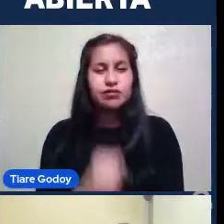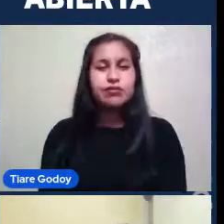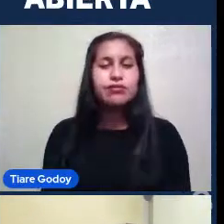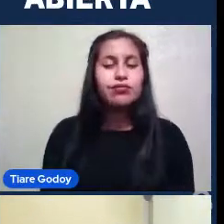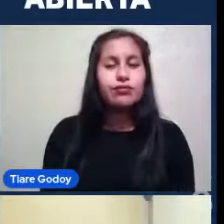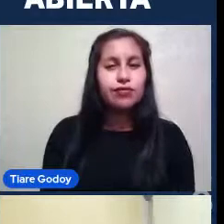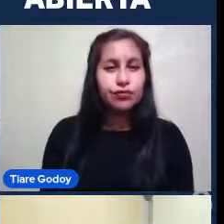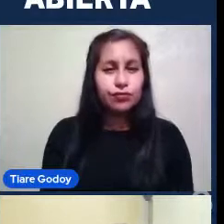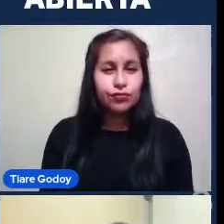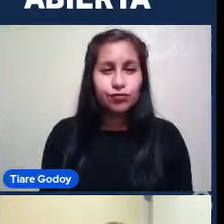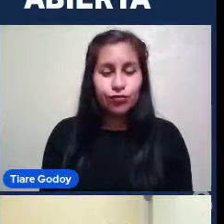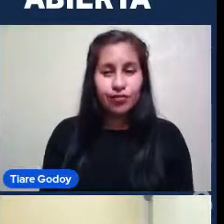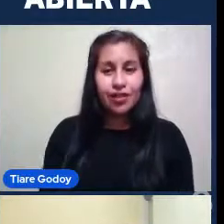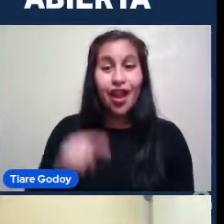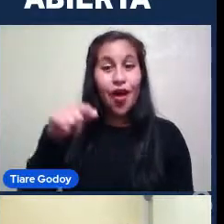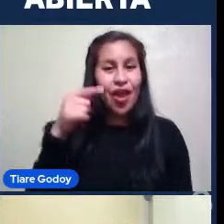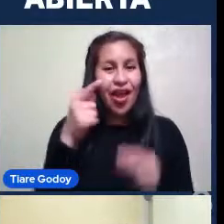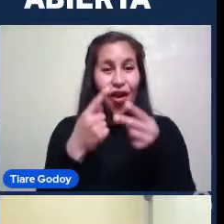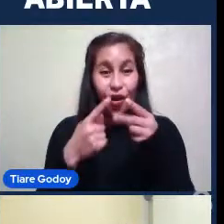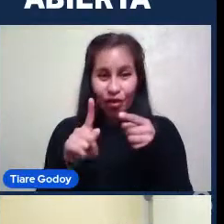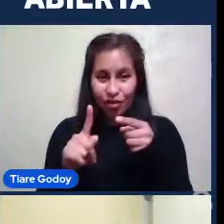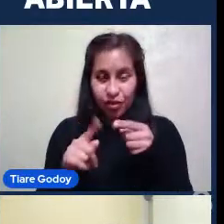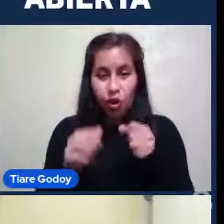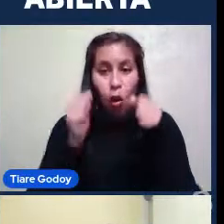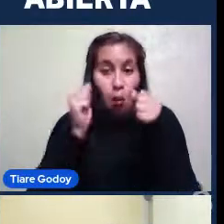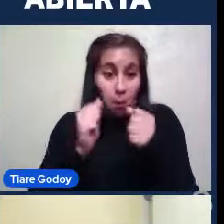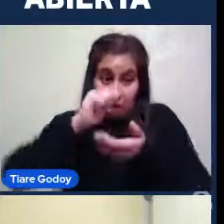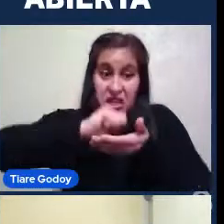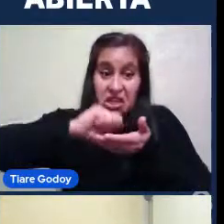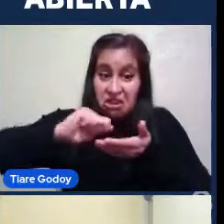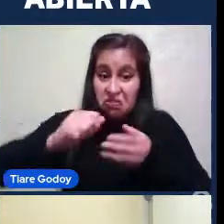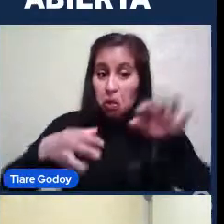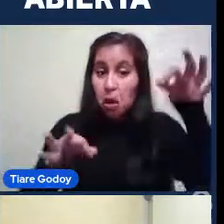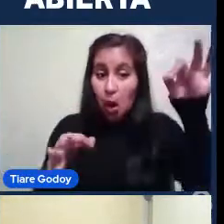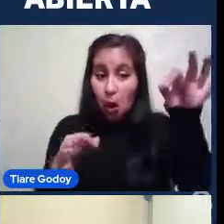Vamos a pasar ahora al siguiente objeto. Ustedes pueden ir anotándolo si es que quieren.